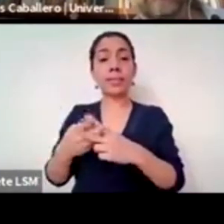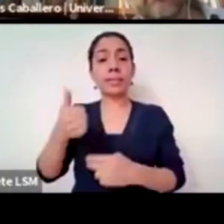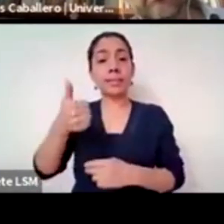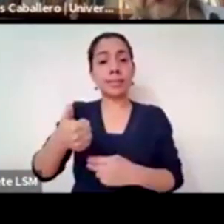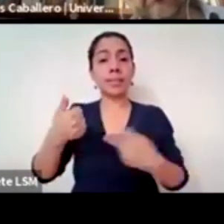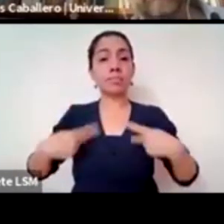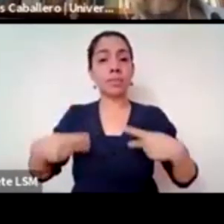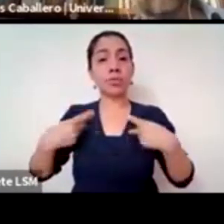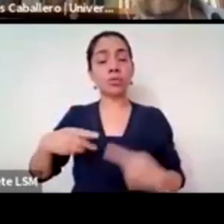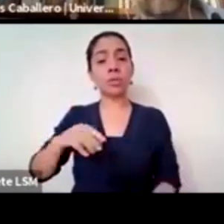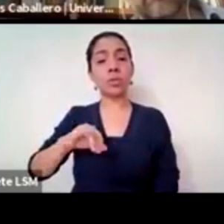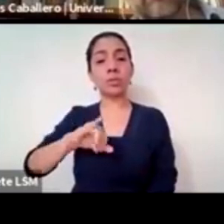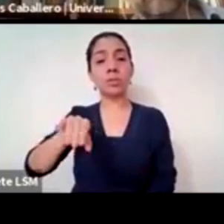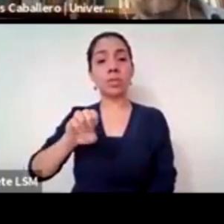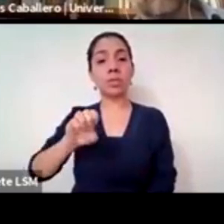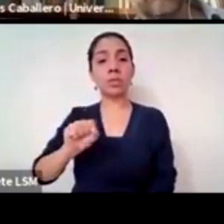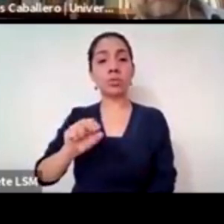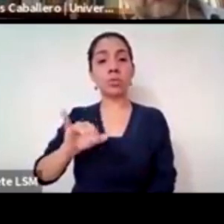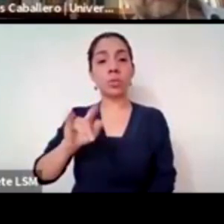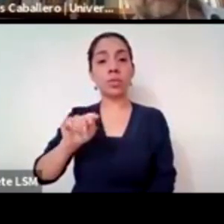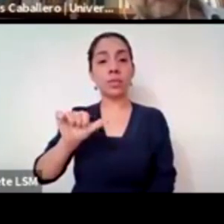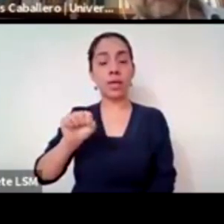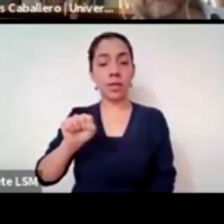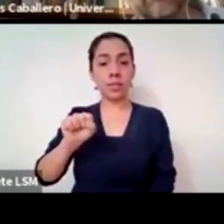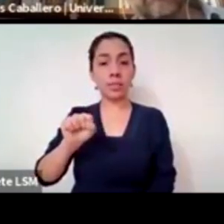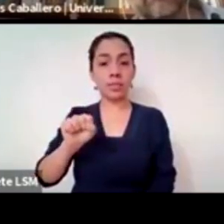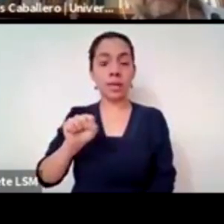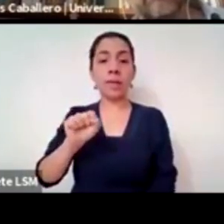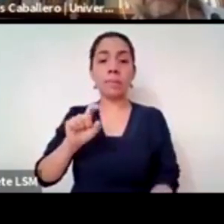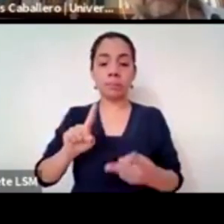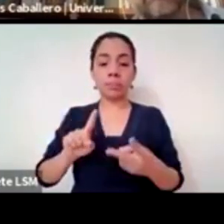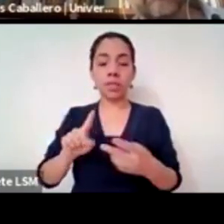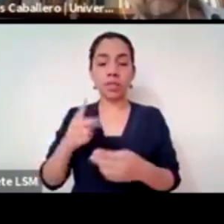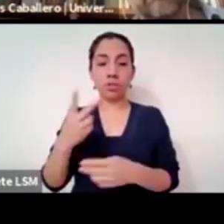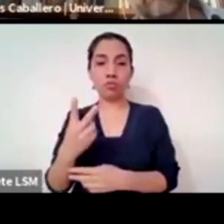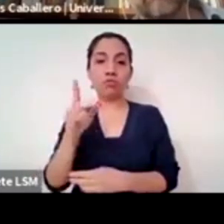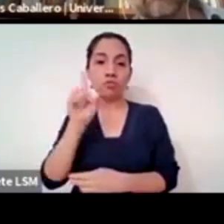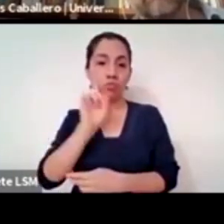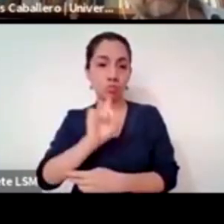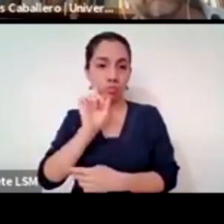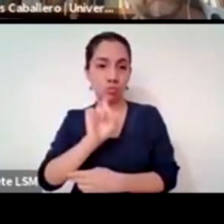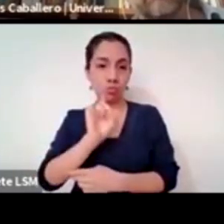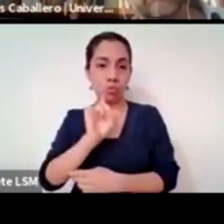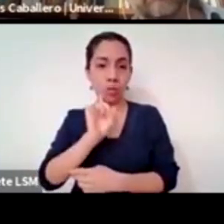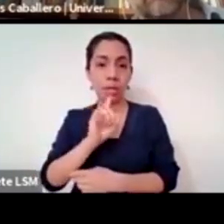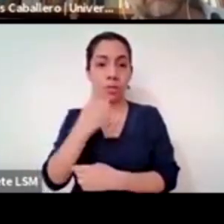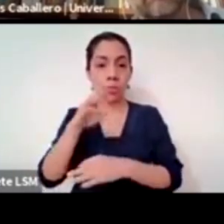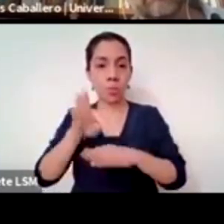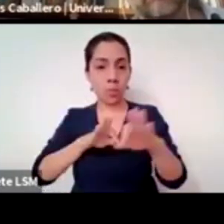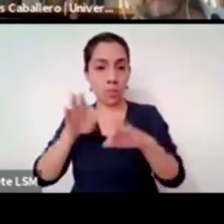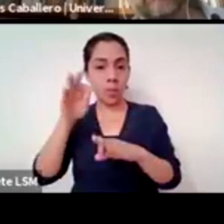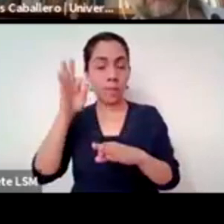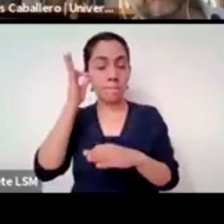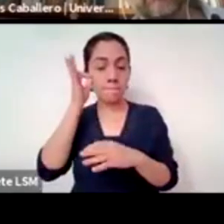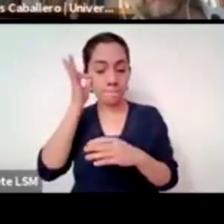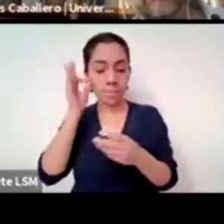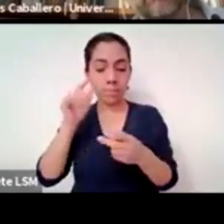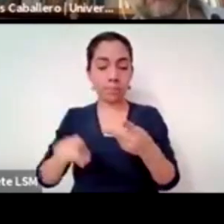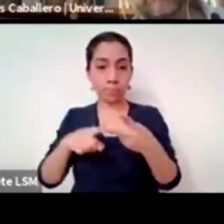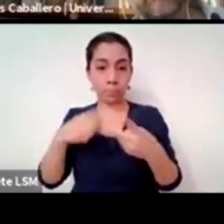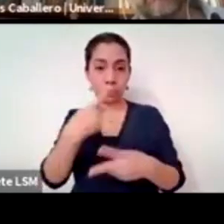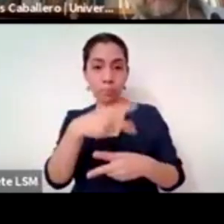Salvador y de dos mujeres una de ellas trabajadora doméstica y su hija de 15 años se está celebrando